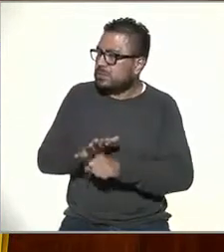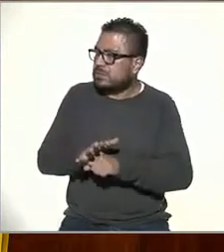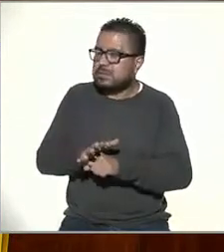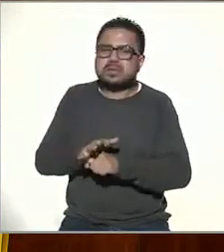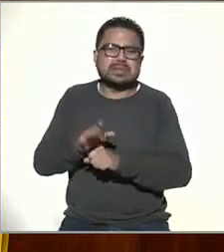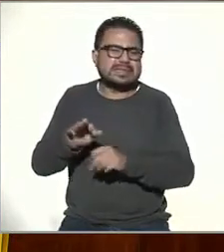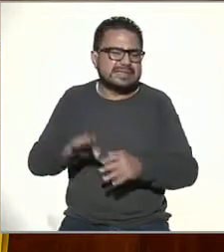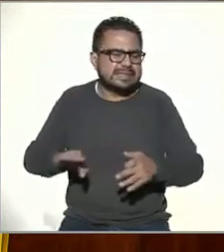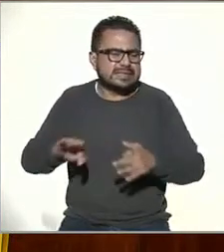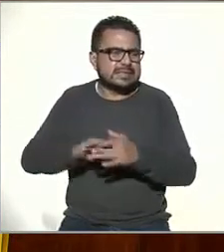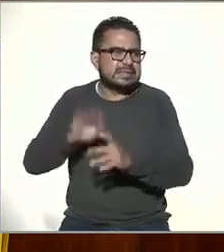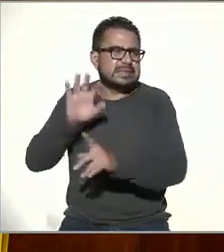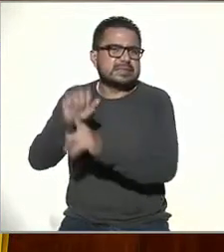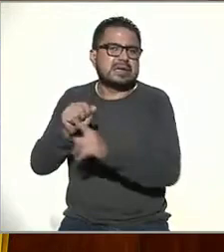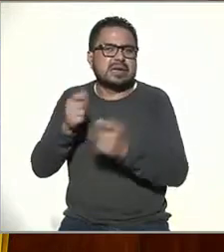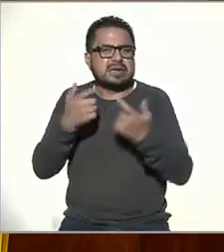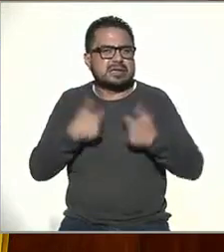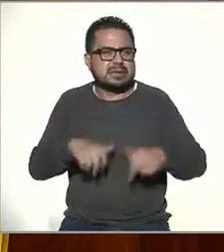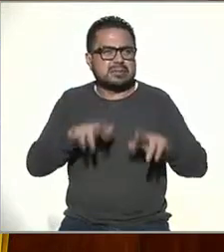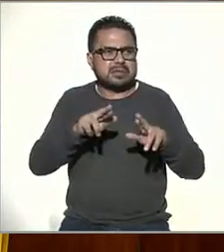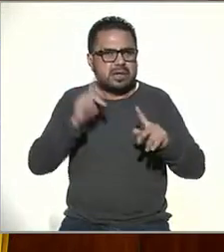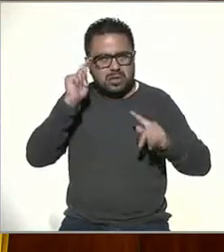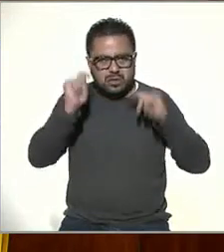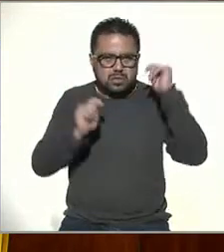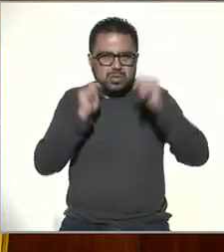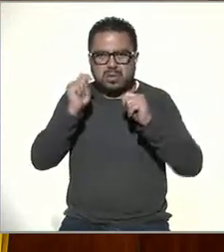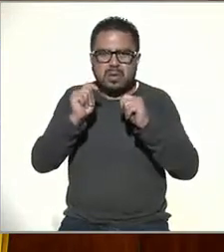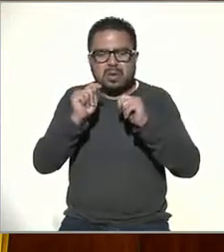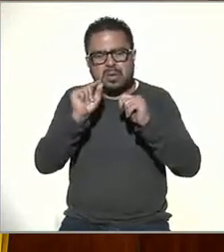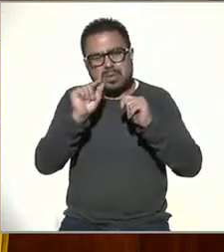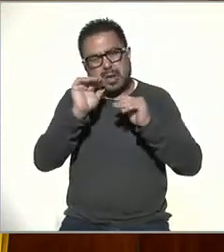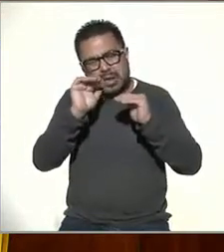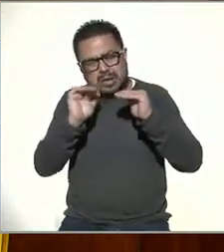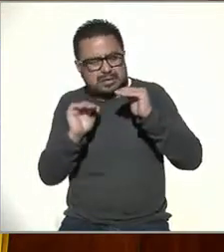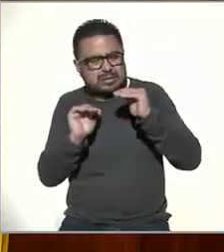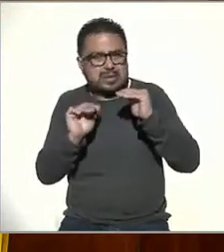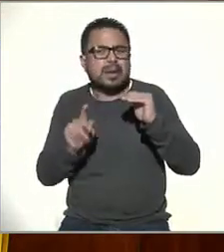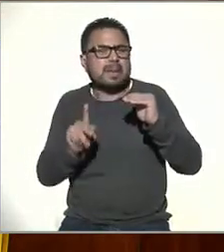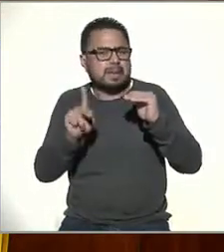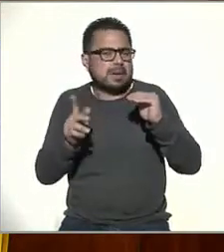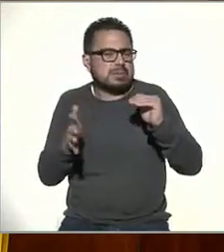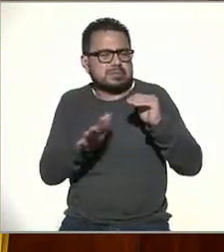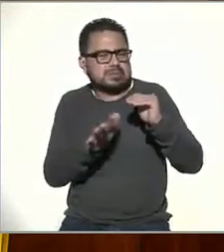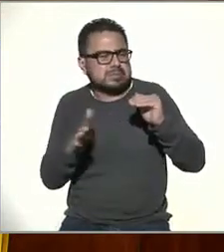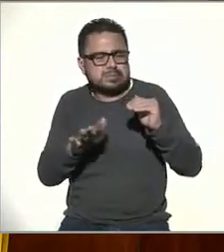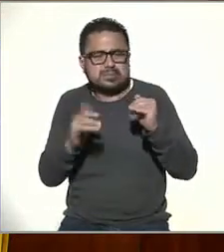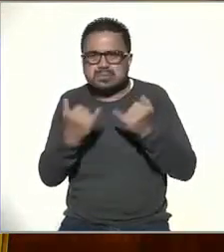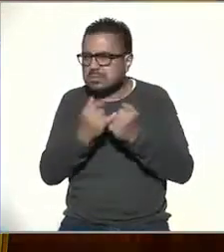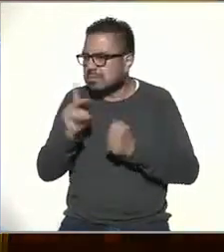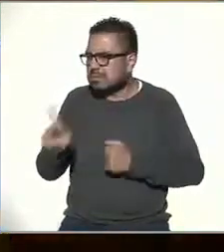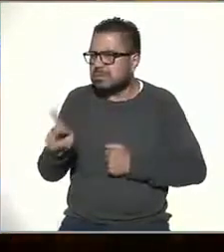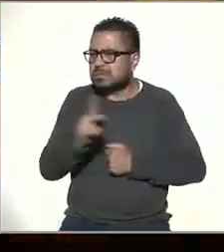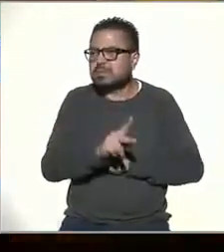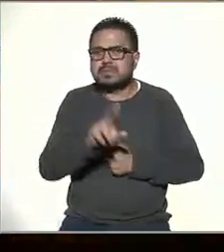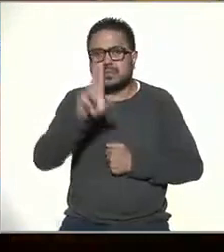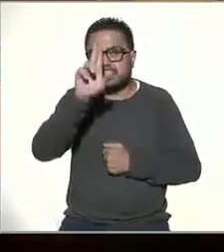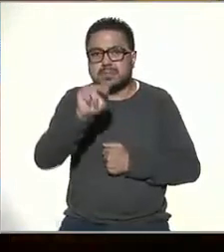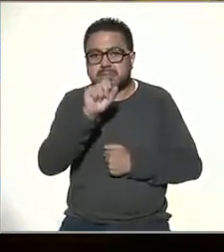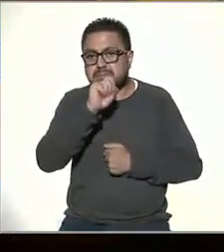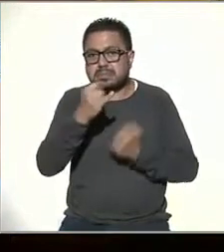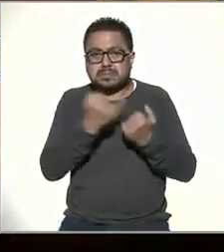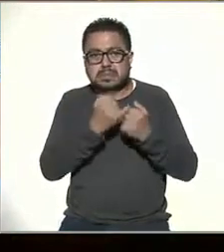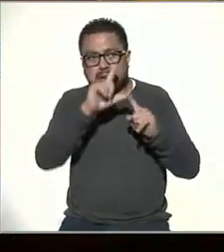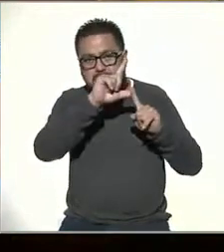es casi, casi lo que representa el turismo. Un poquito menos, pero más o menos por ahí. Entonces, incluso no cayó